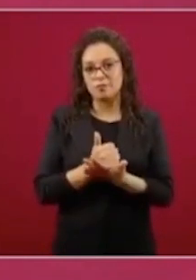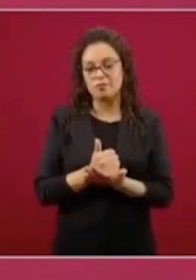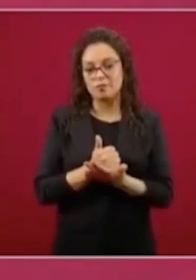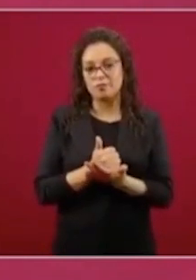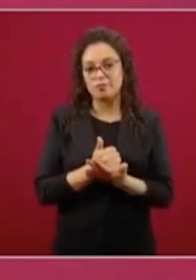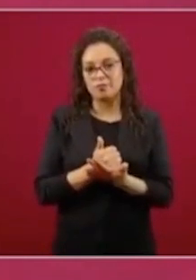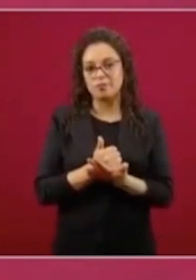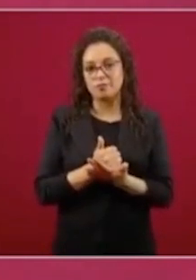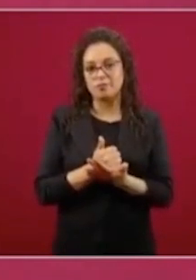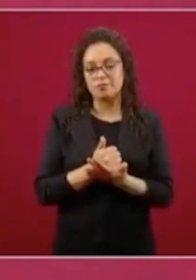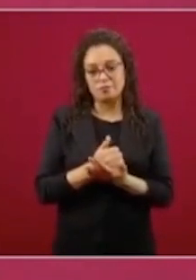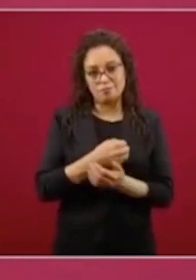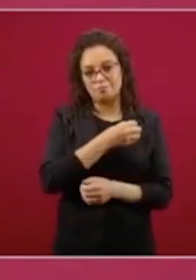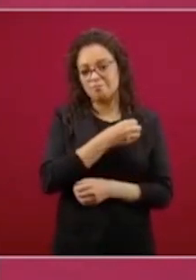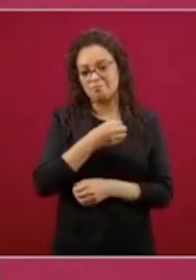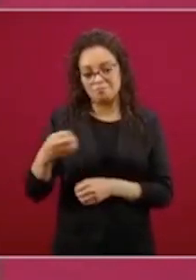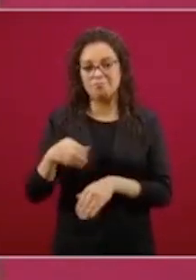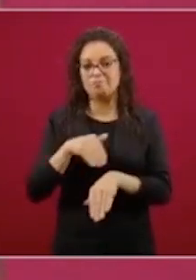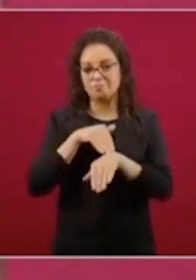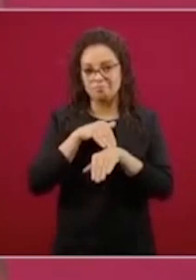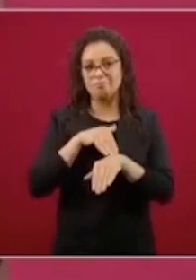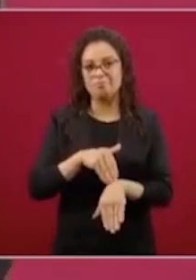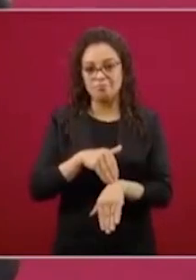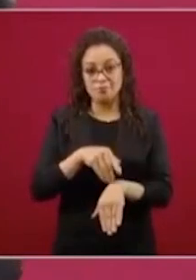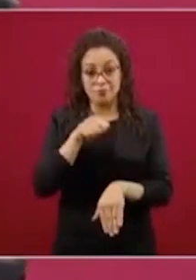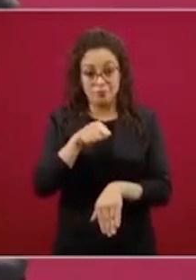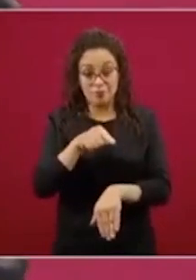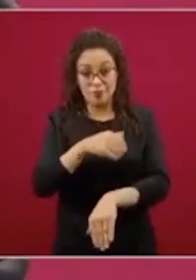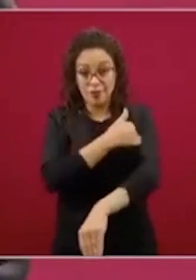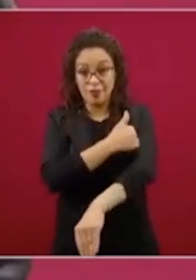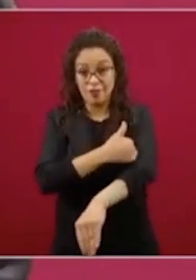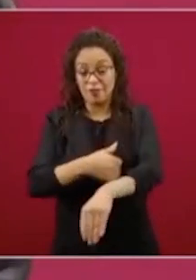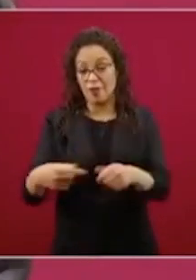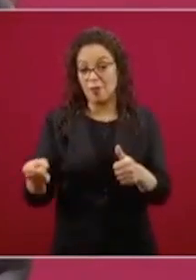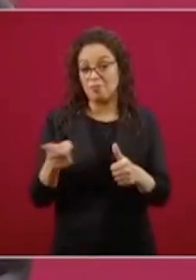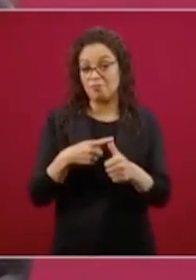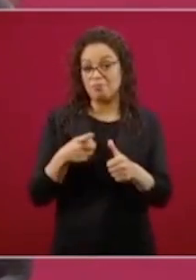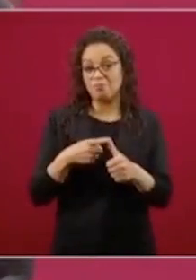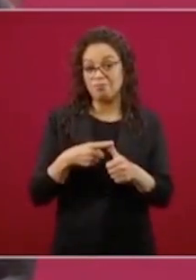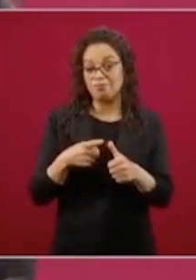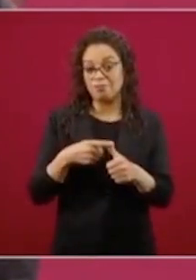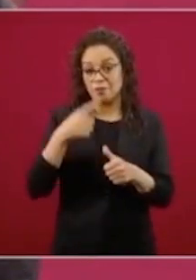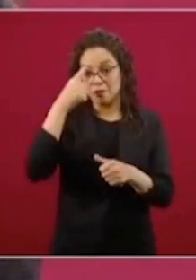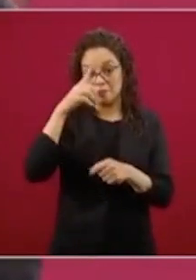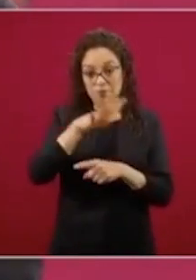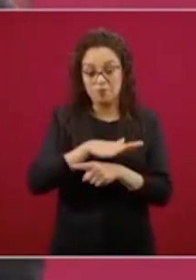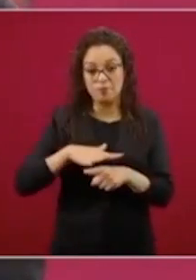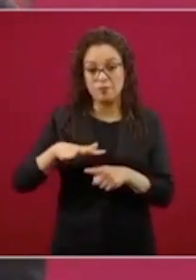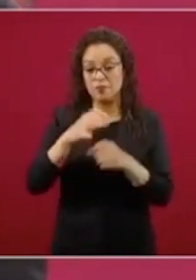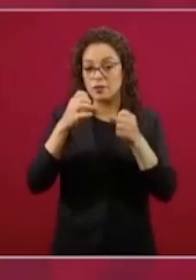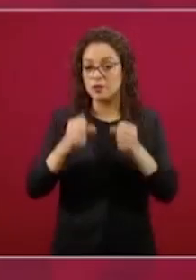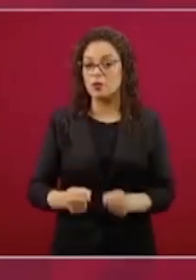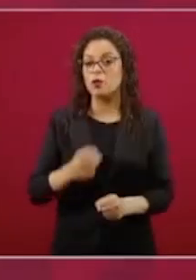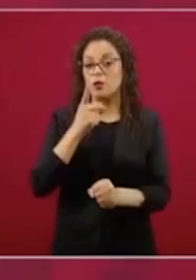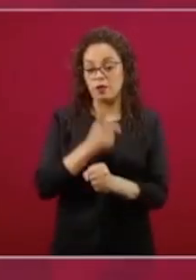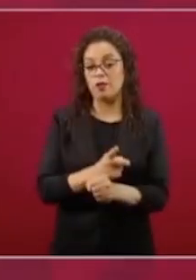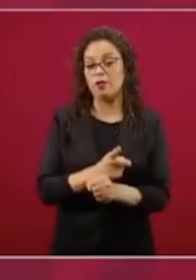que se confirma es la principal institución de seguridad social.